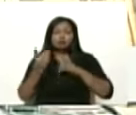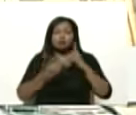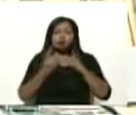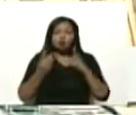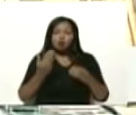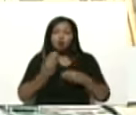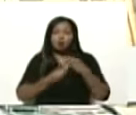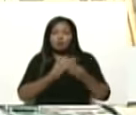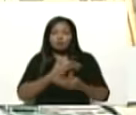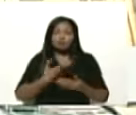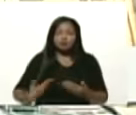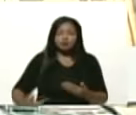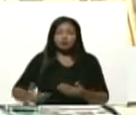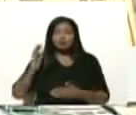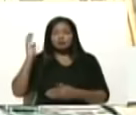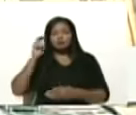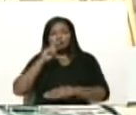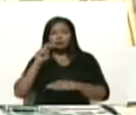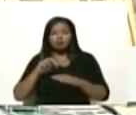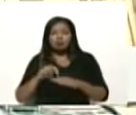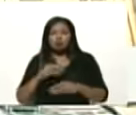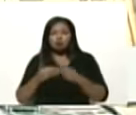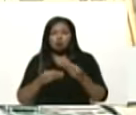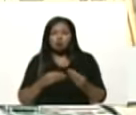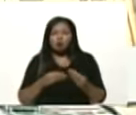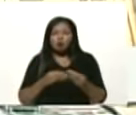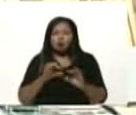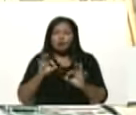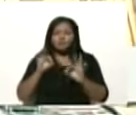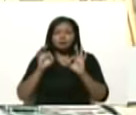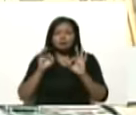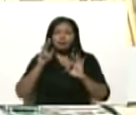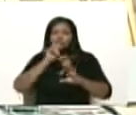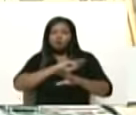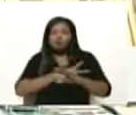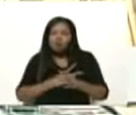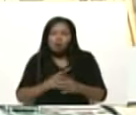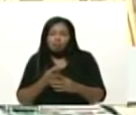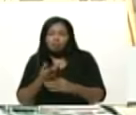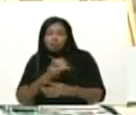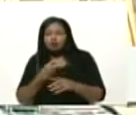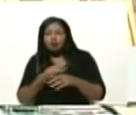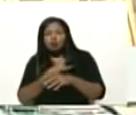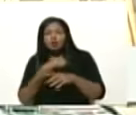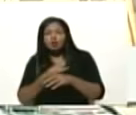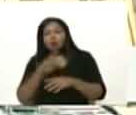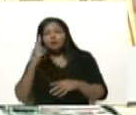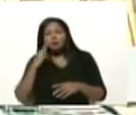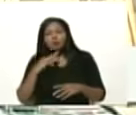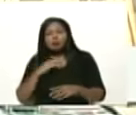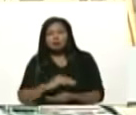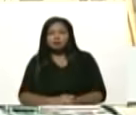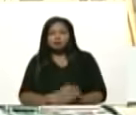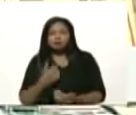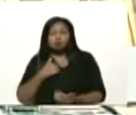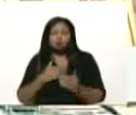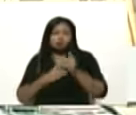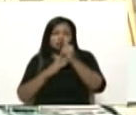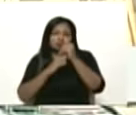presidente de la Asamblea Nacional y como enviado pleno y potenciario del gobierno bolivariano que presido.